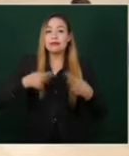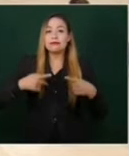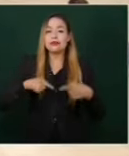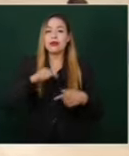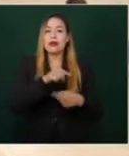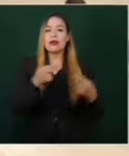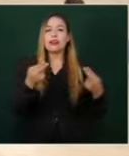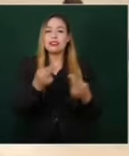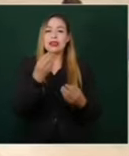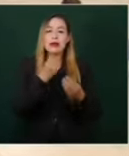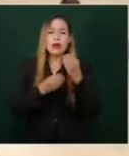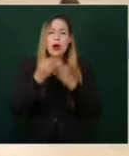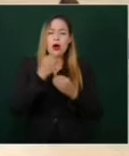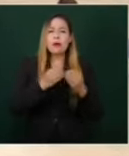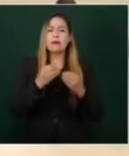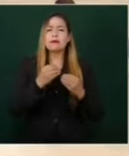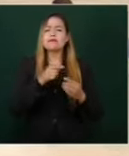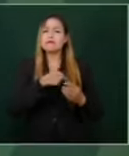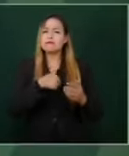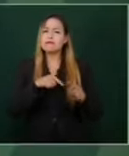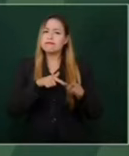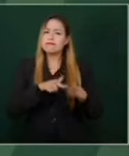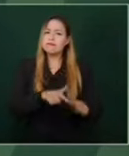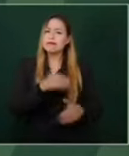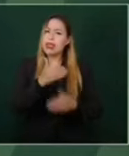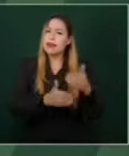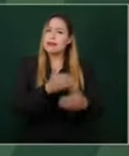que merecen para estudiar, para salir adelante.